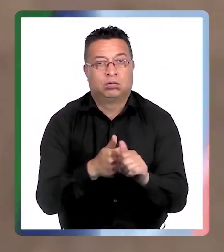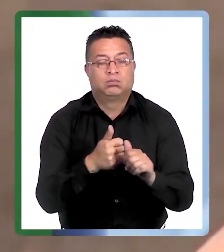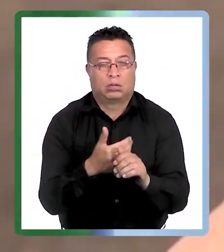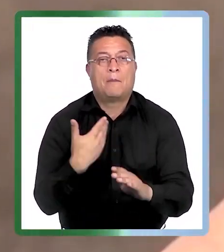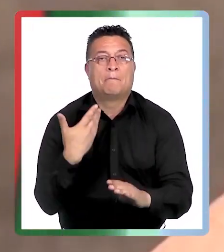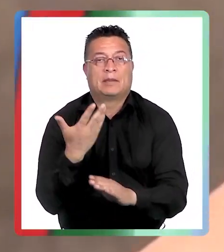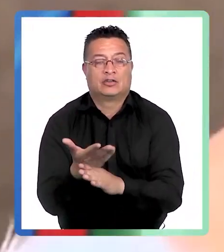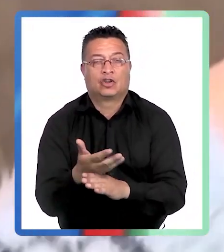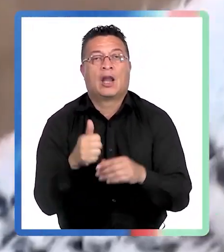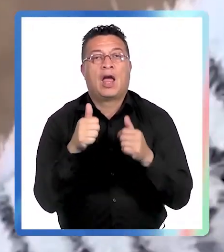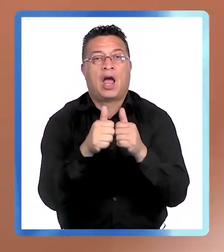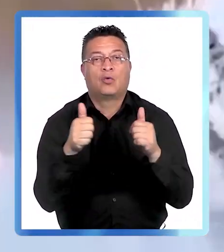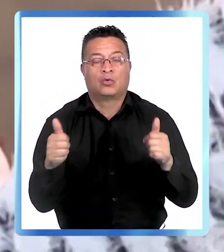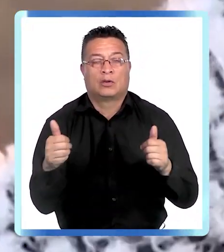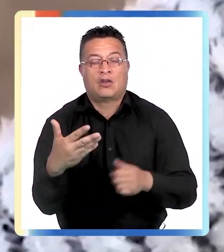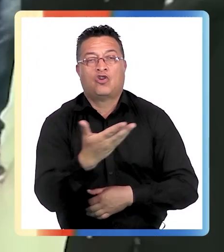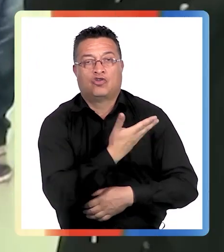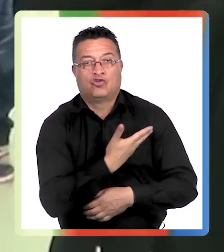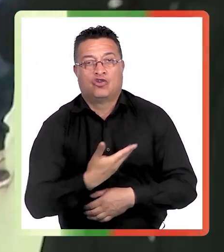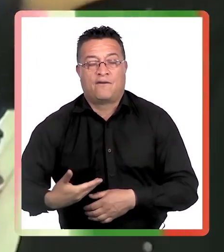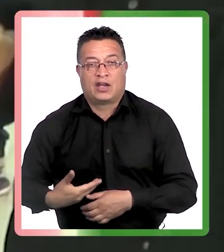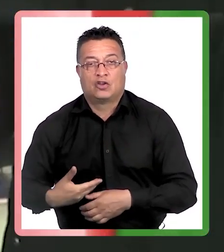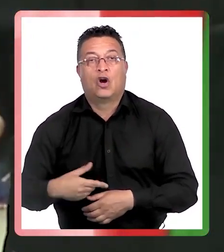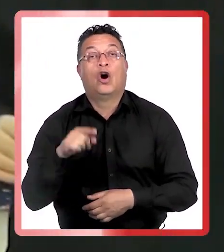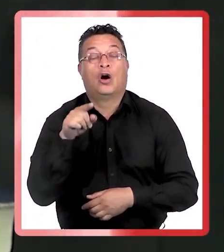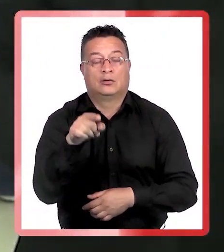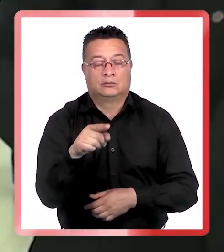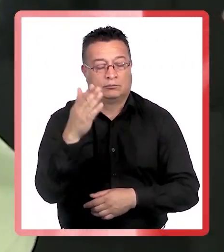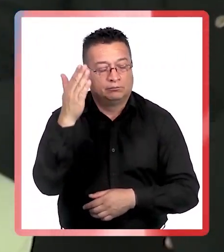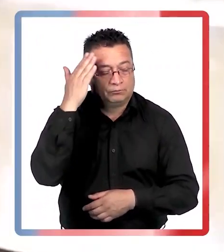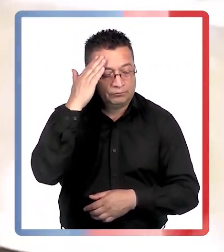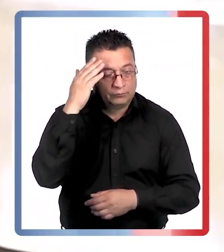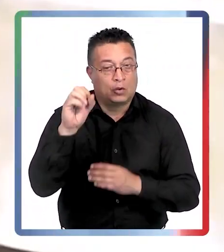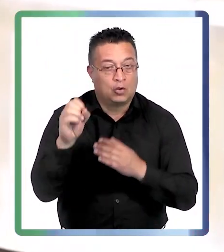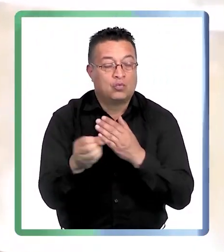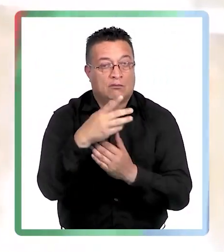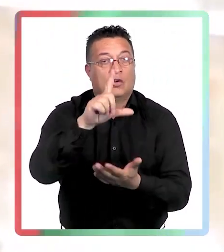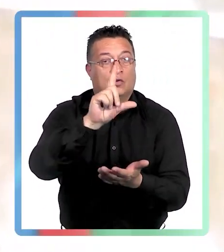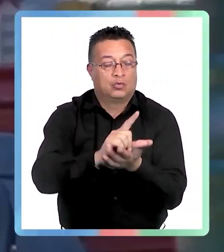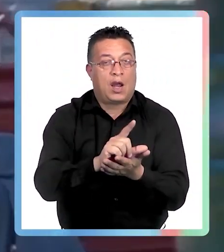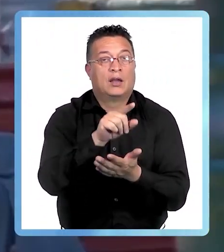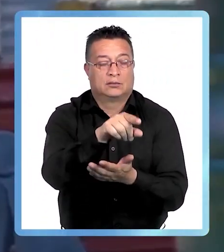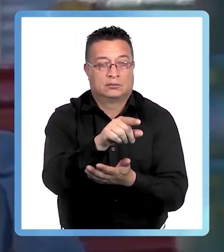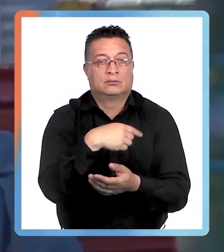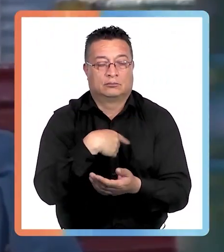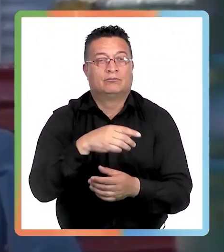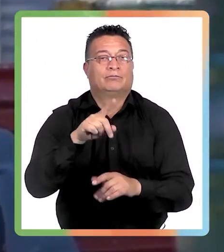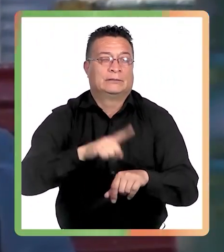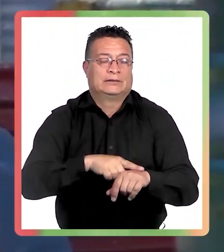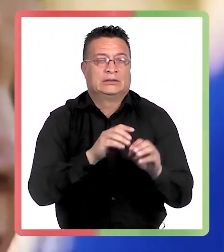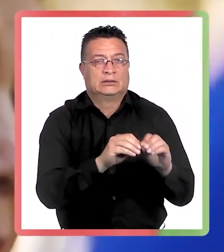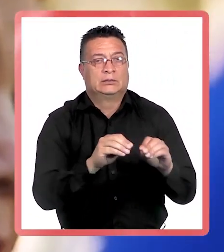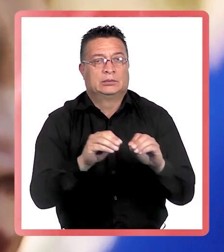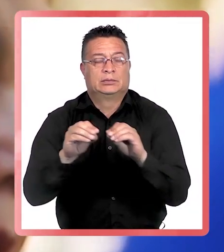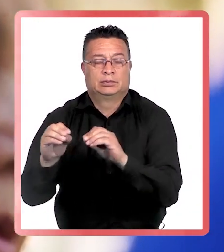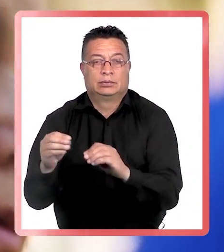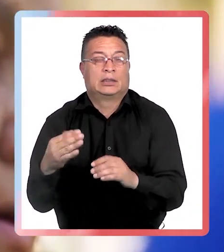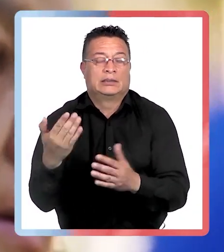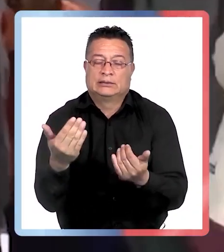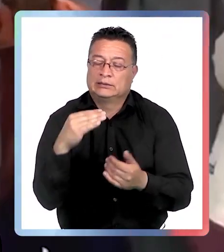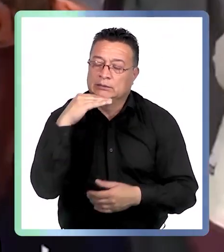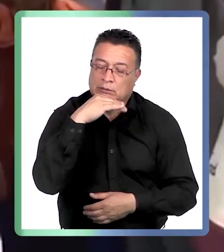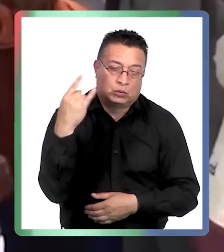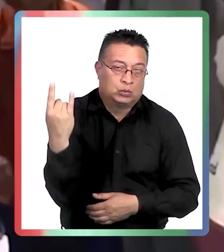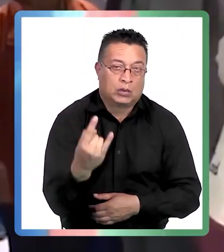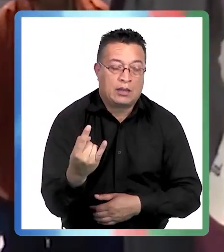petición a las autoridades de gobierno, pero considerando que levantar un nuevo recinto tardaría mucho tiempo y la necesidad es inmediata,